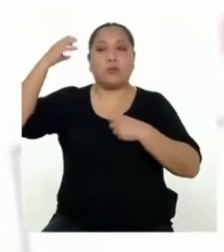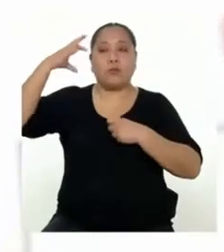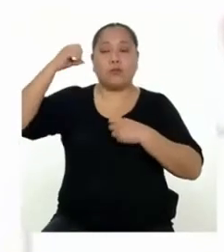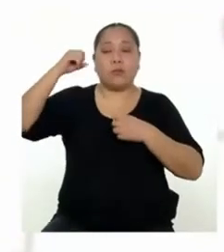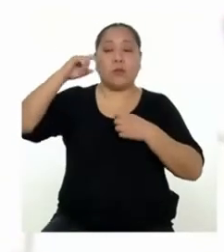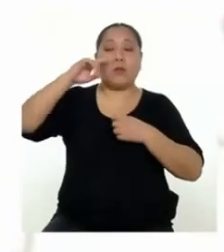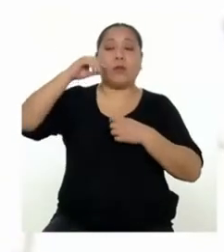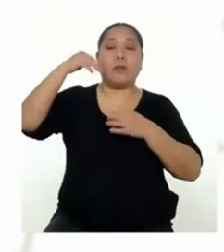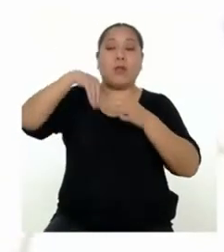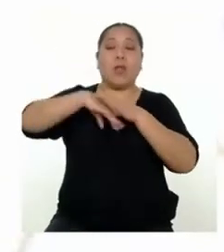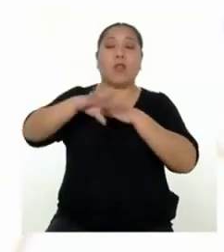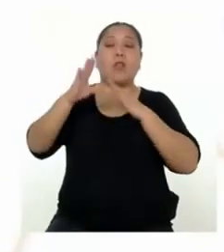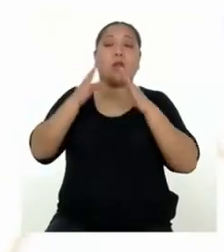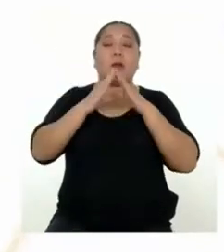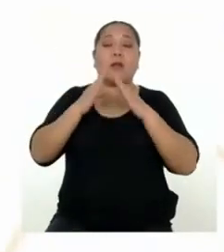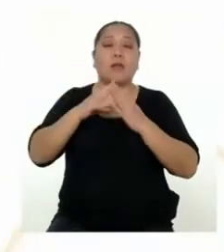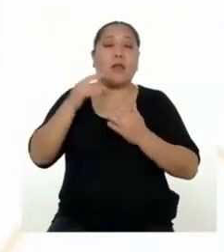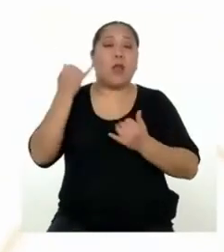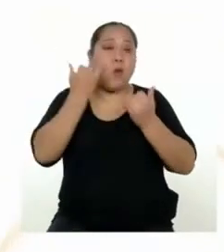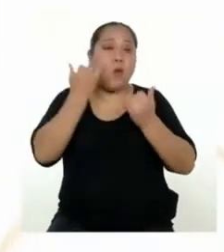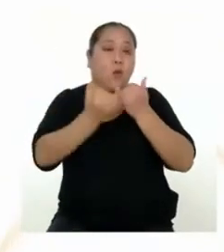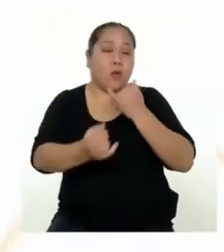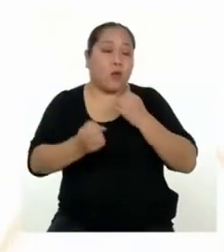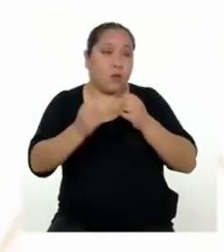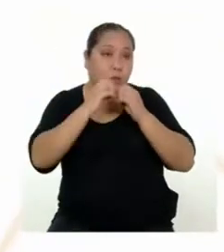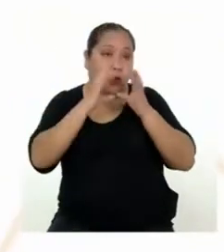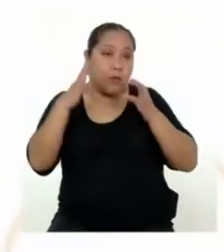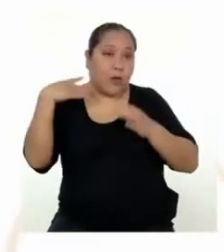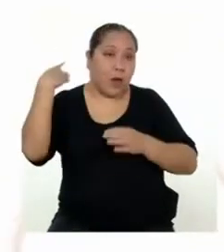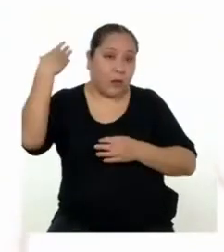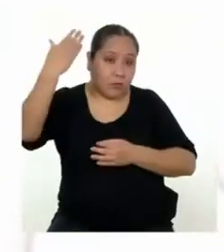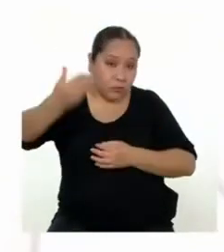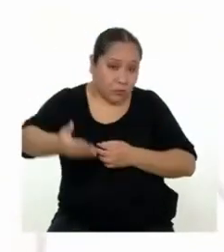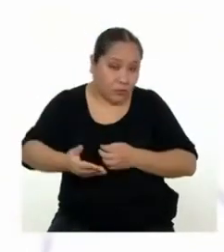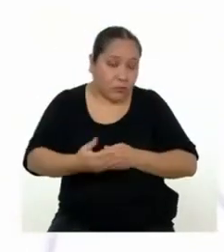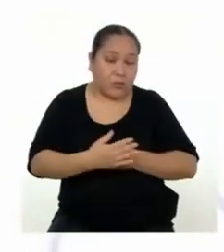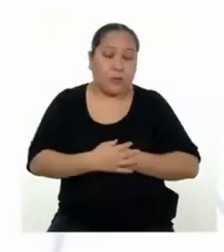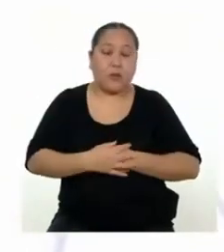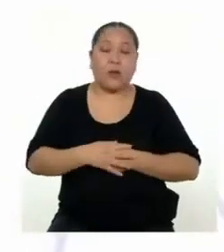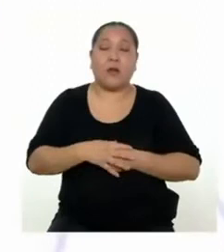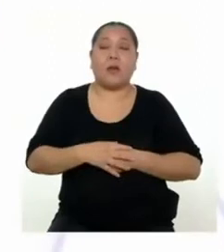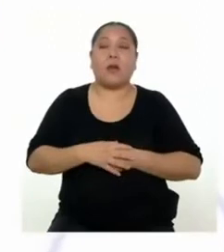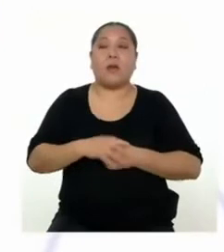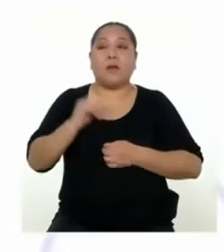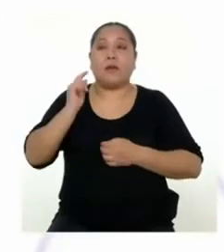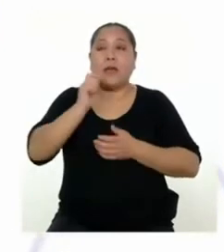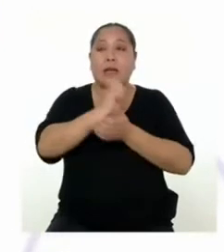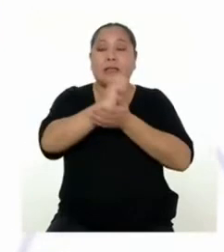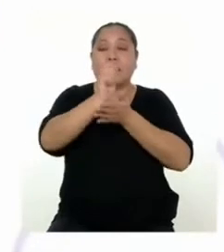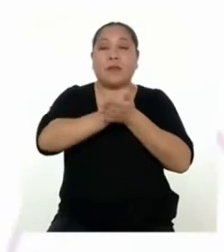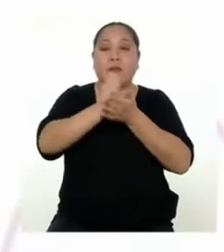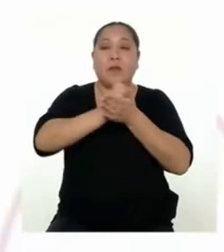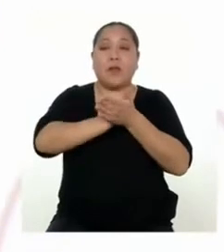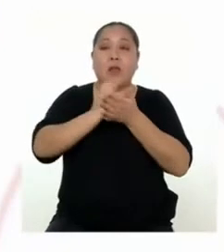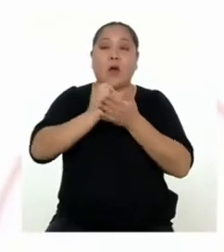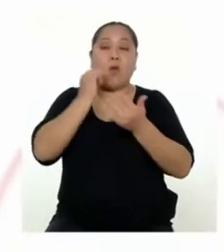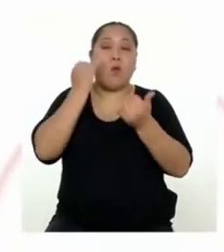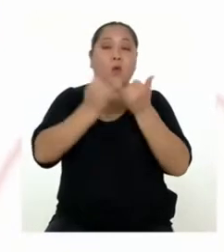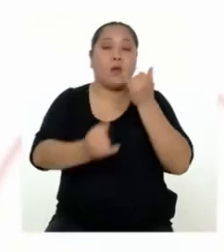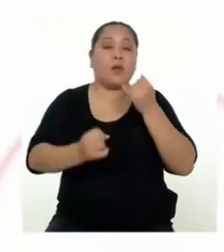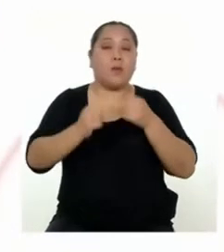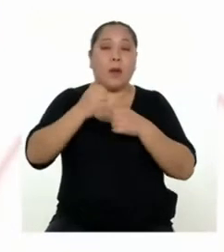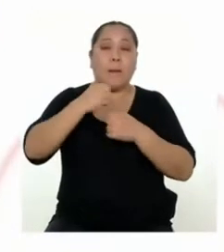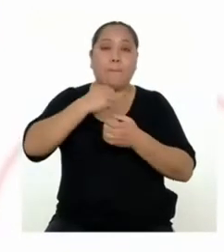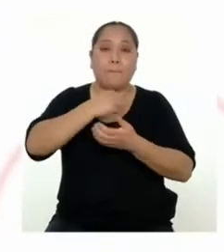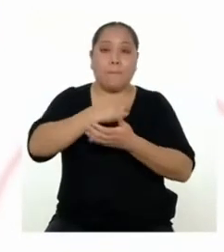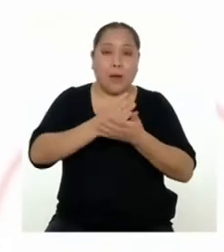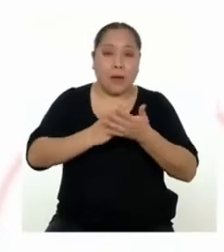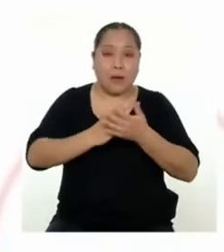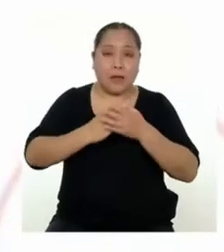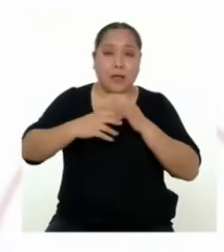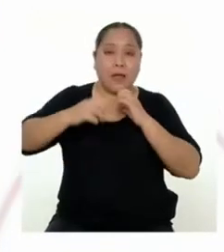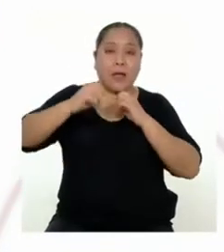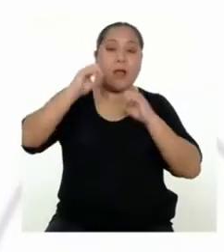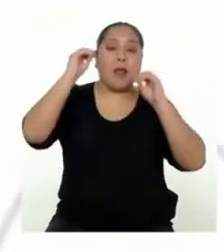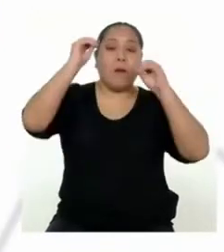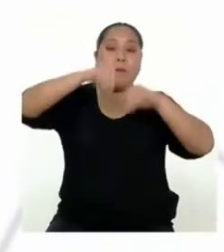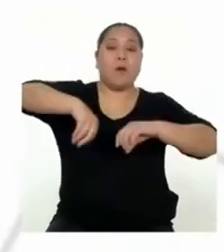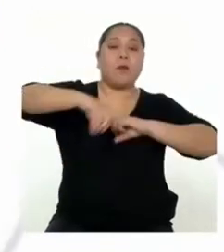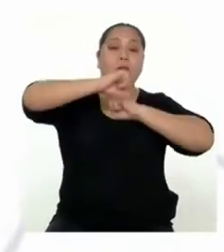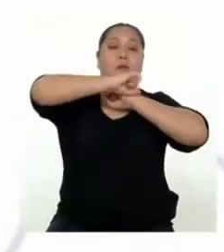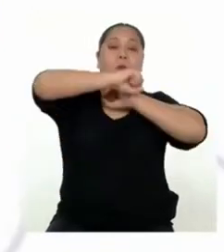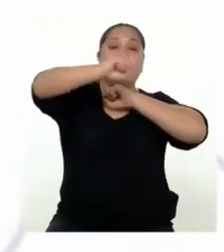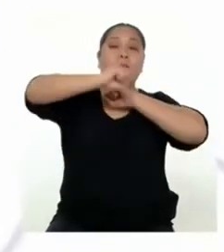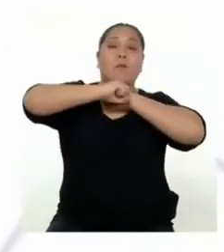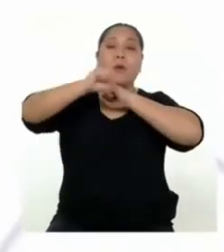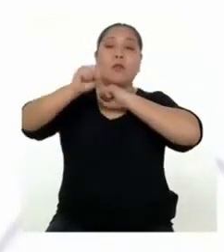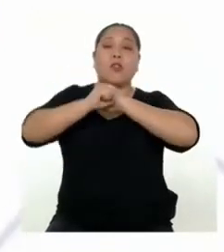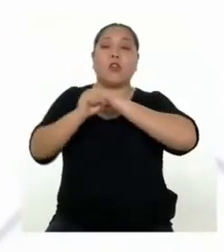nuestros hogares. Y en el último día, ya para cerrar, escribiremos la versión final y la publicaremos en nuestro periódico